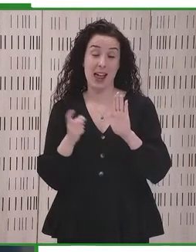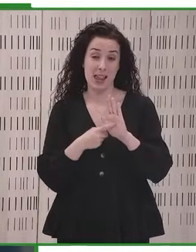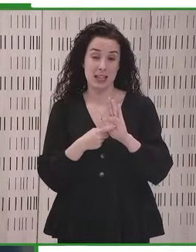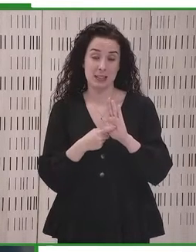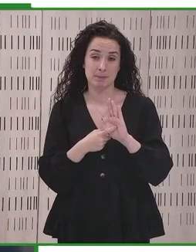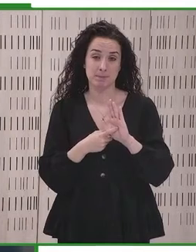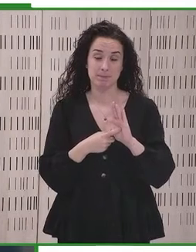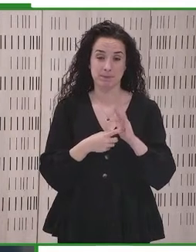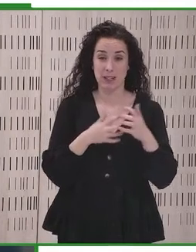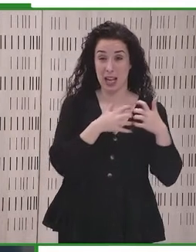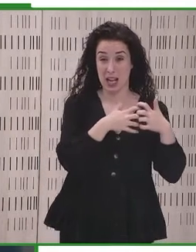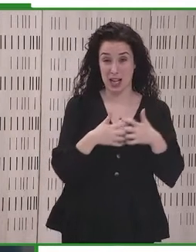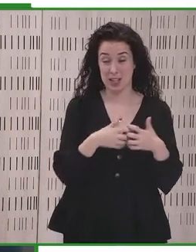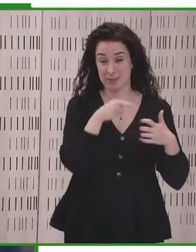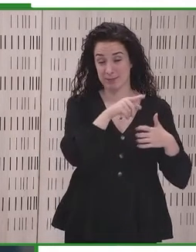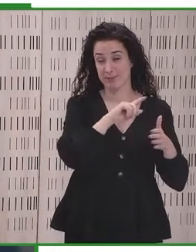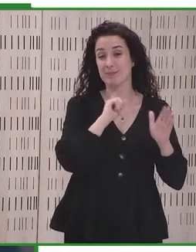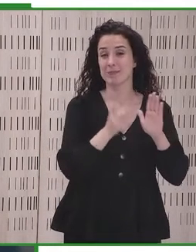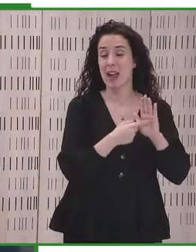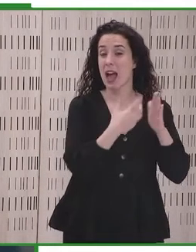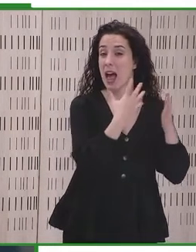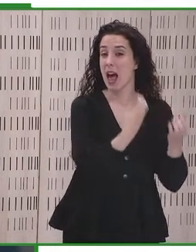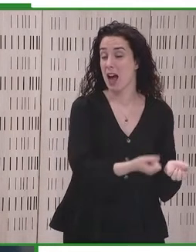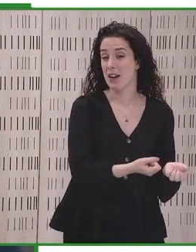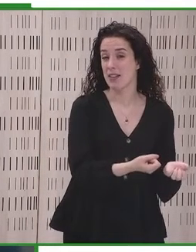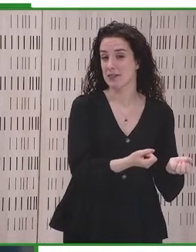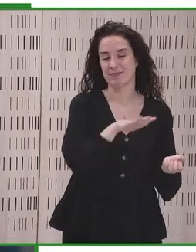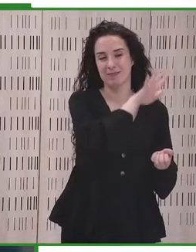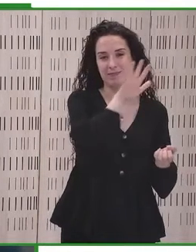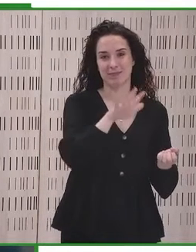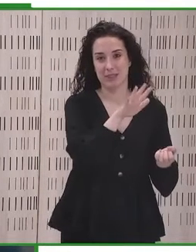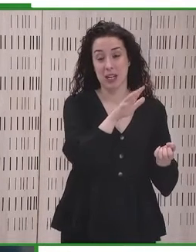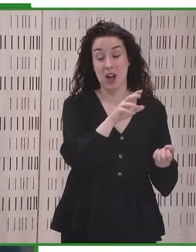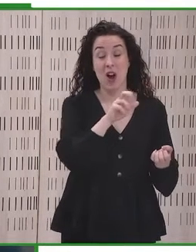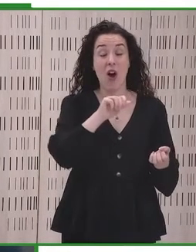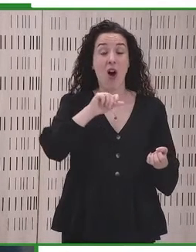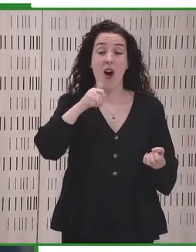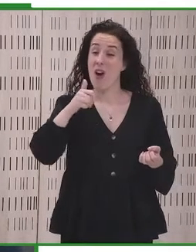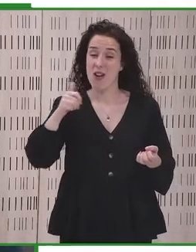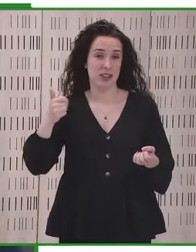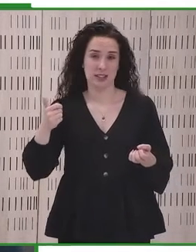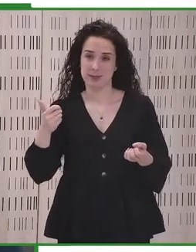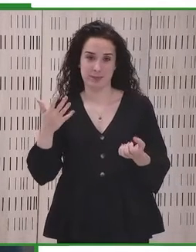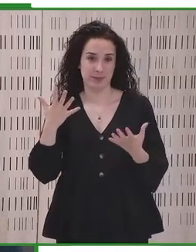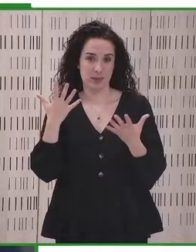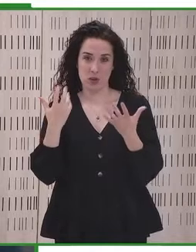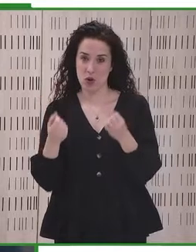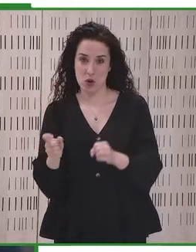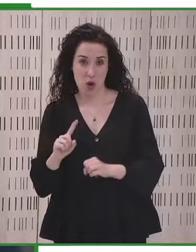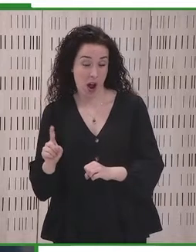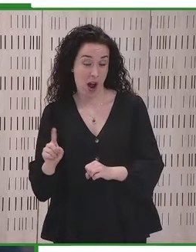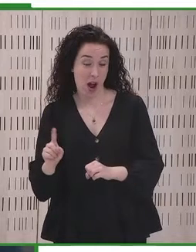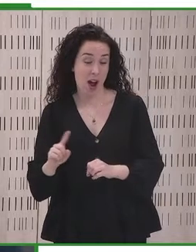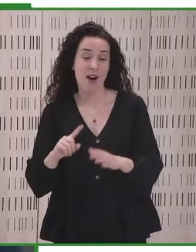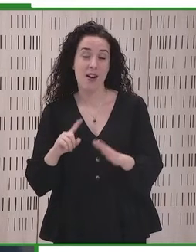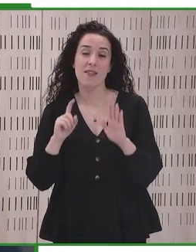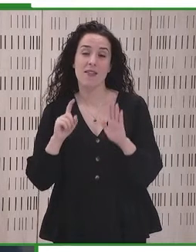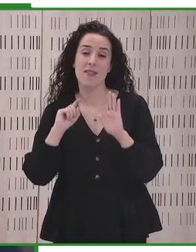of jurisdiction or in a of or